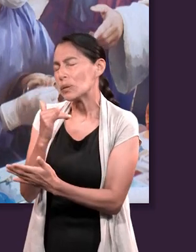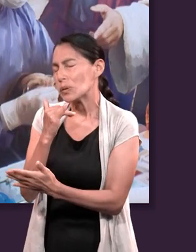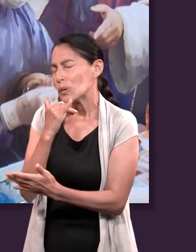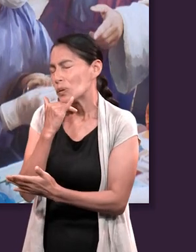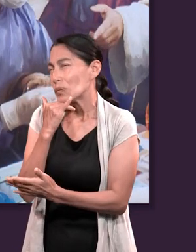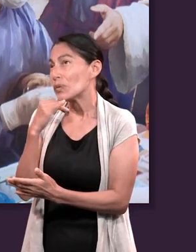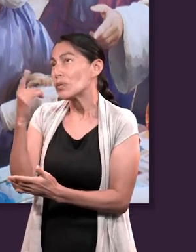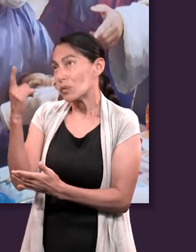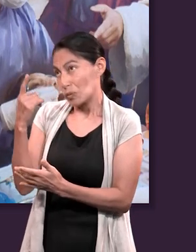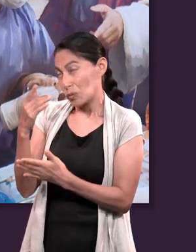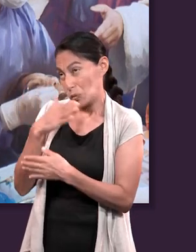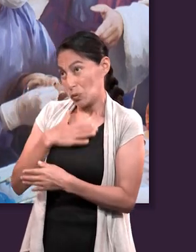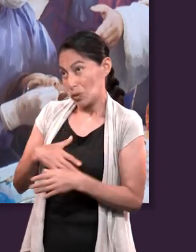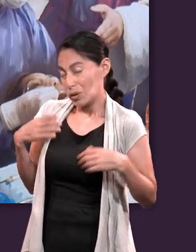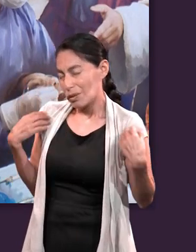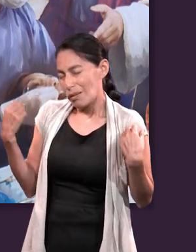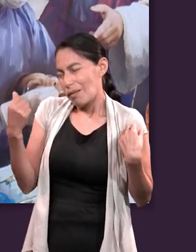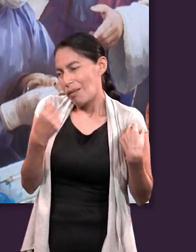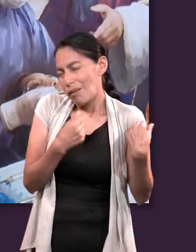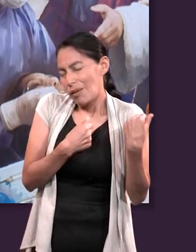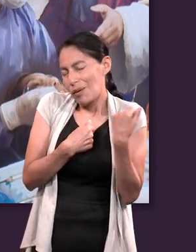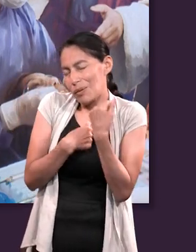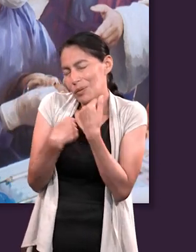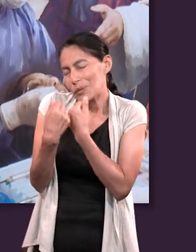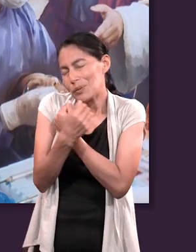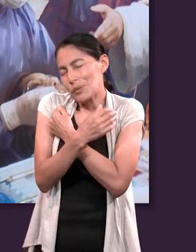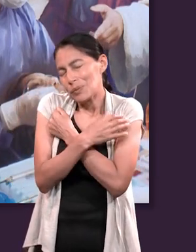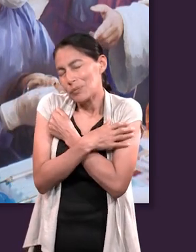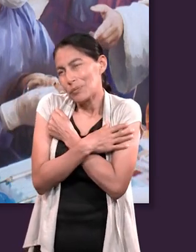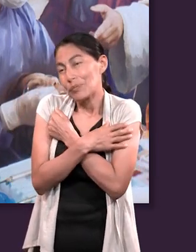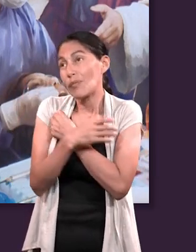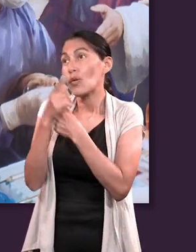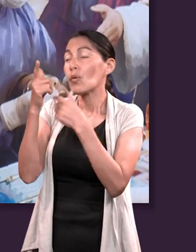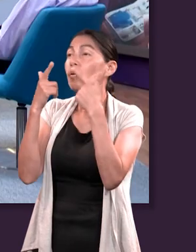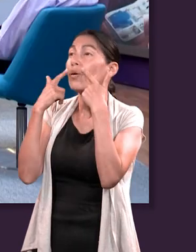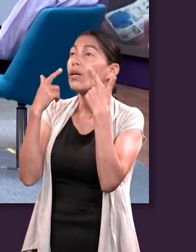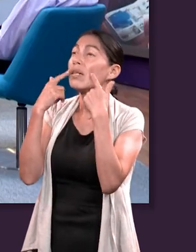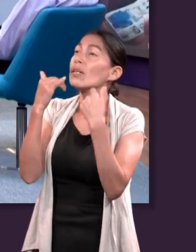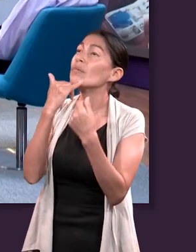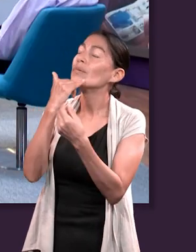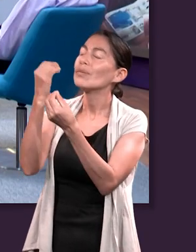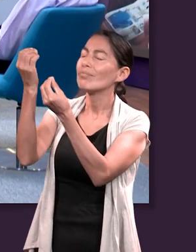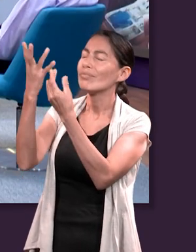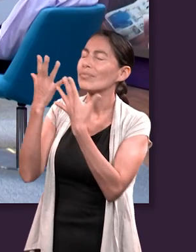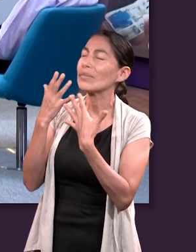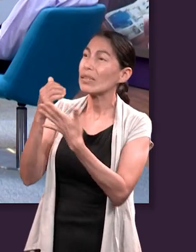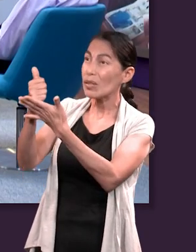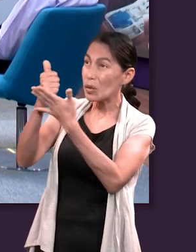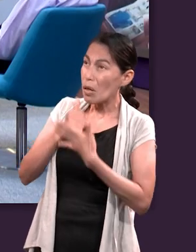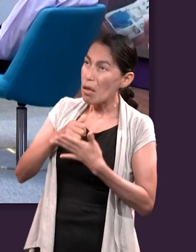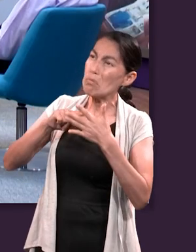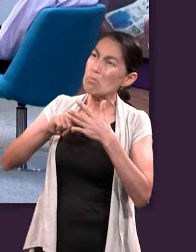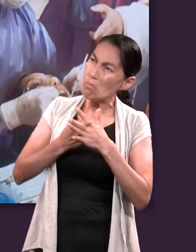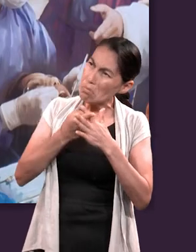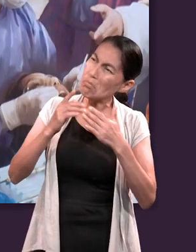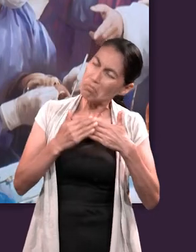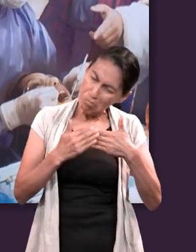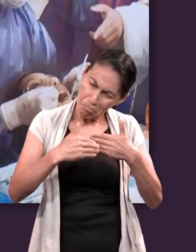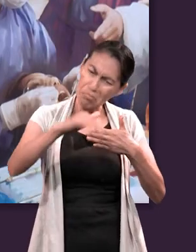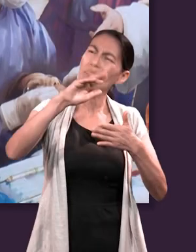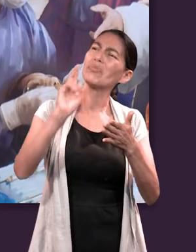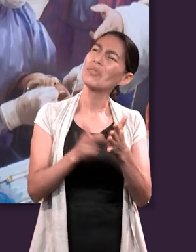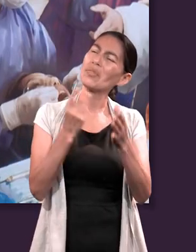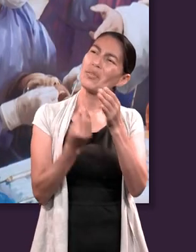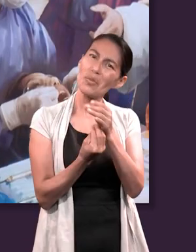cura, ya no con esas pieles, con ese sacrificio, sino realmente con su justicia, con su gracia, con su perdón y nos